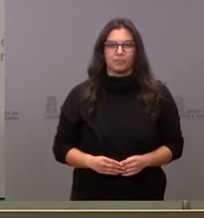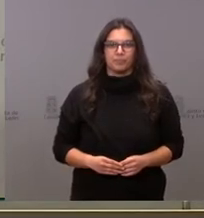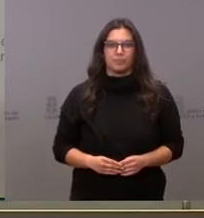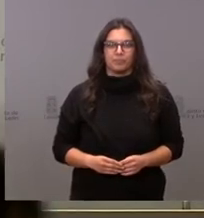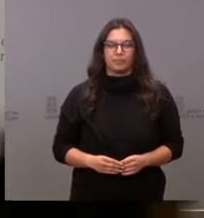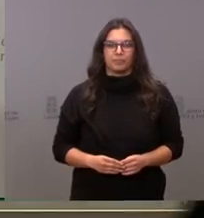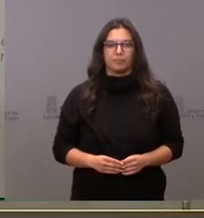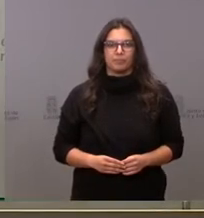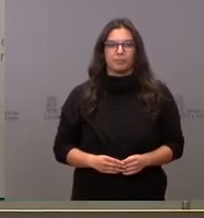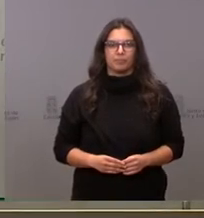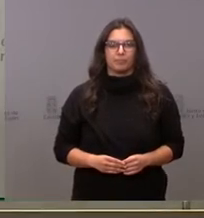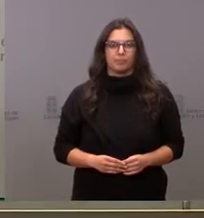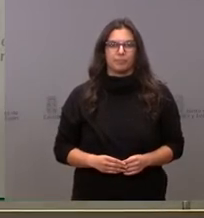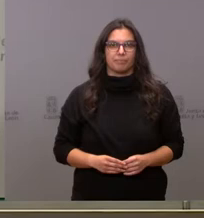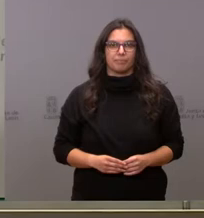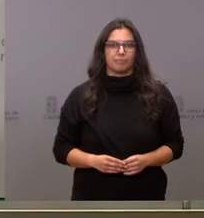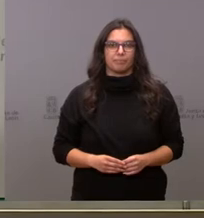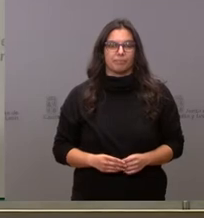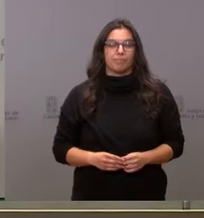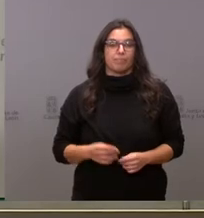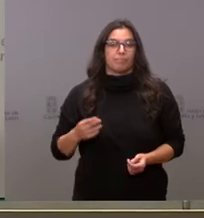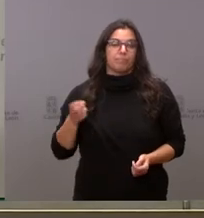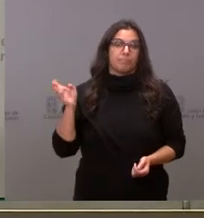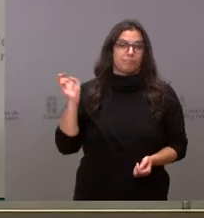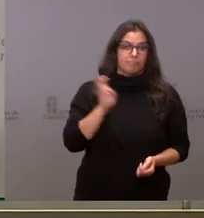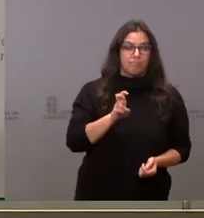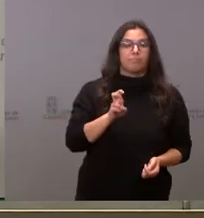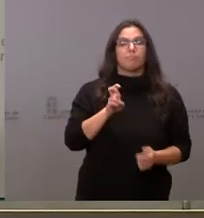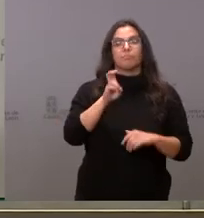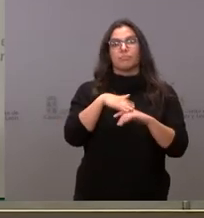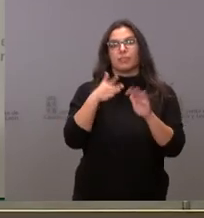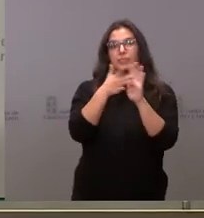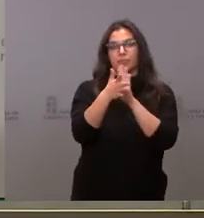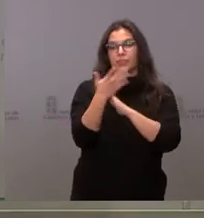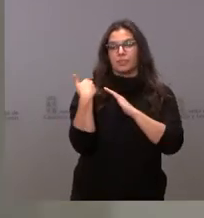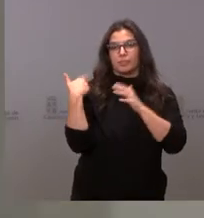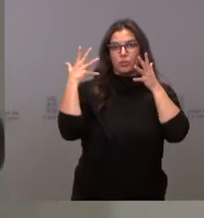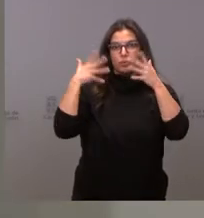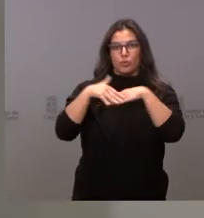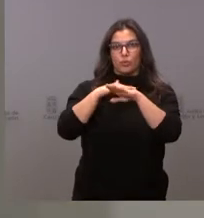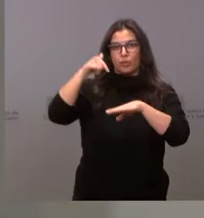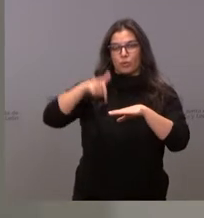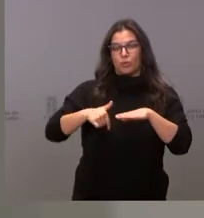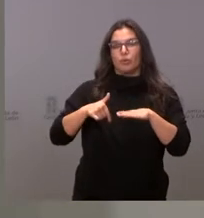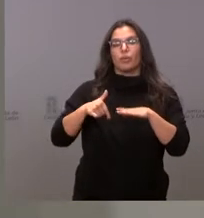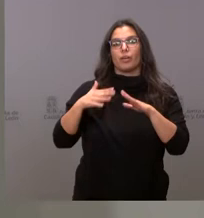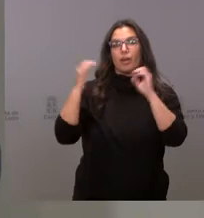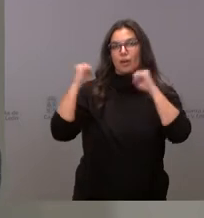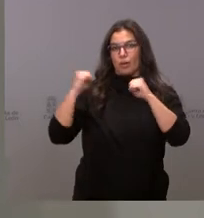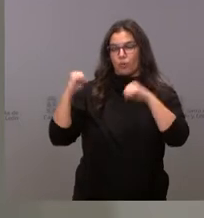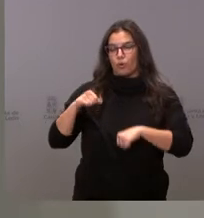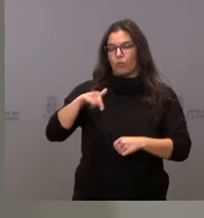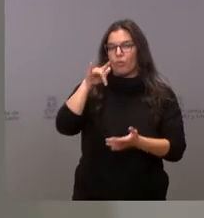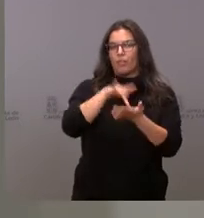Comparecemos para dar cuenta de los acuerdos del Consejo de Gobierno de hoy, día 4 de